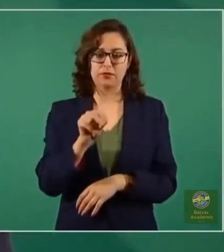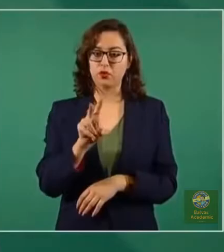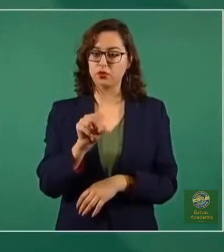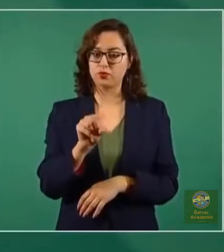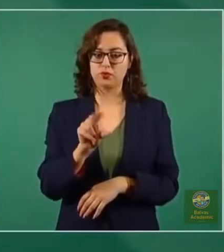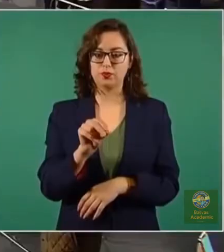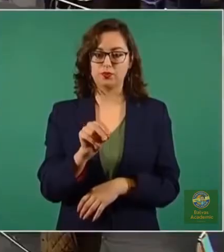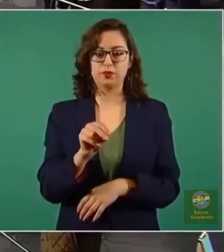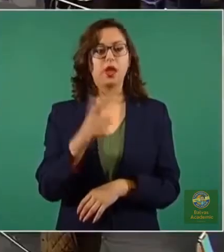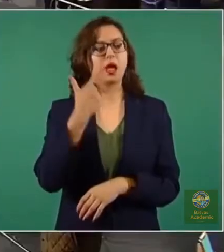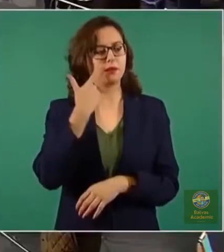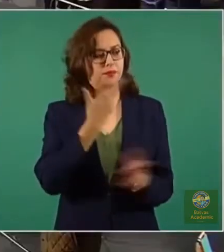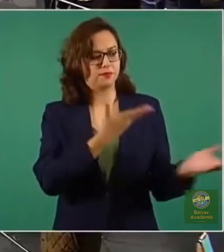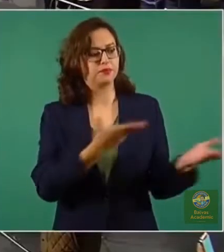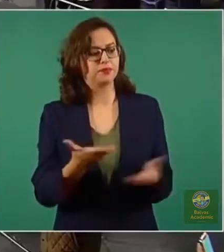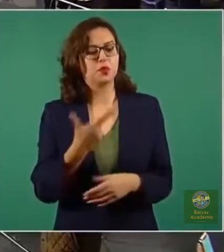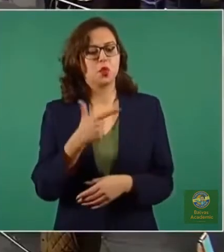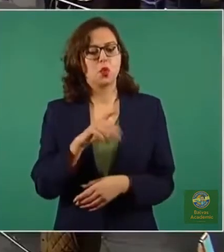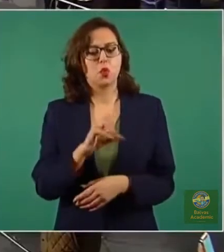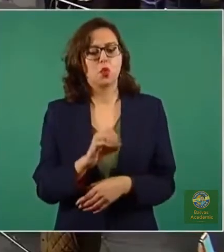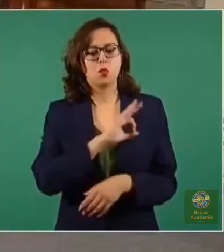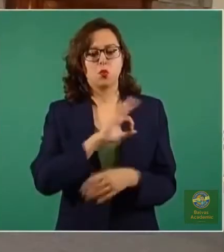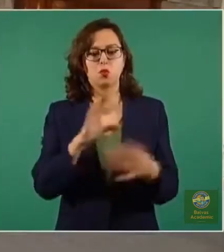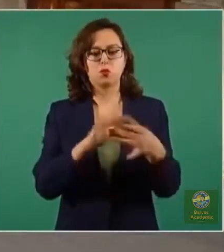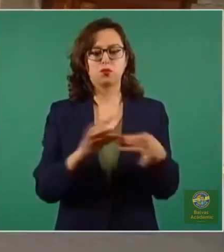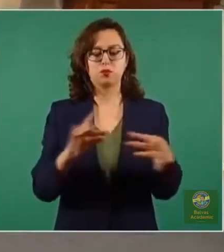Entonces, Hugo puede informar sobre esto.